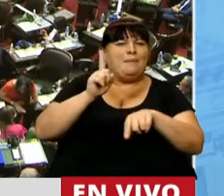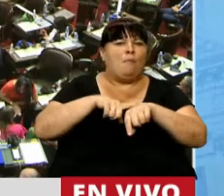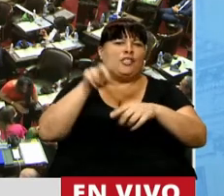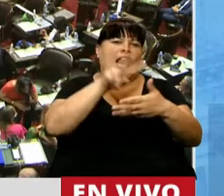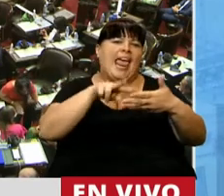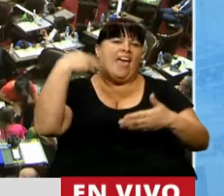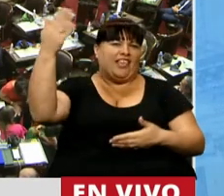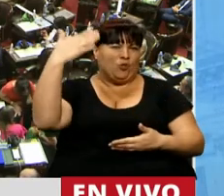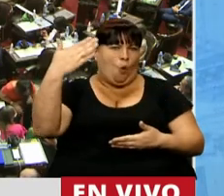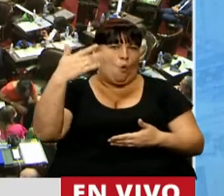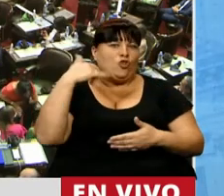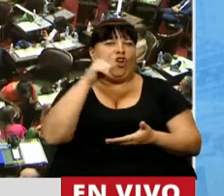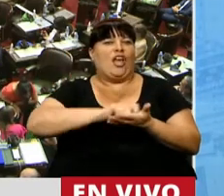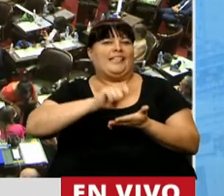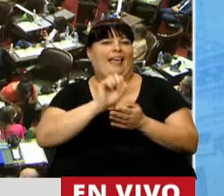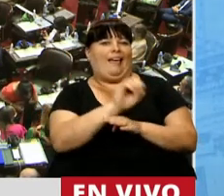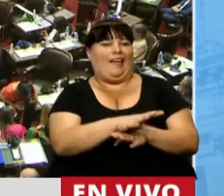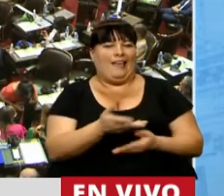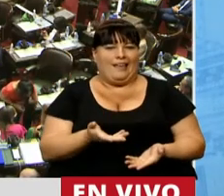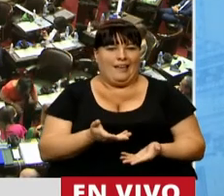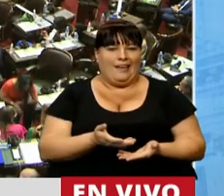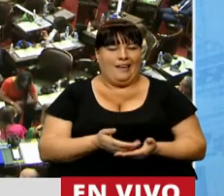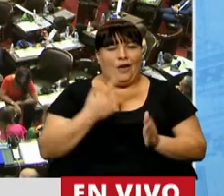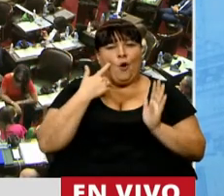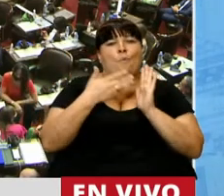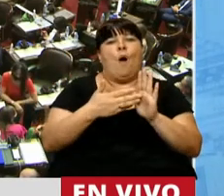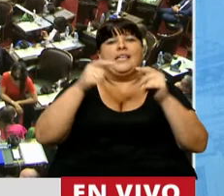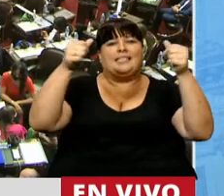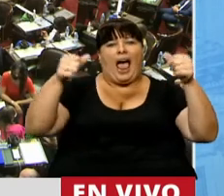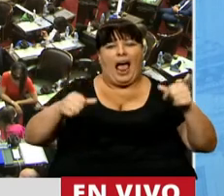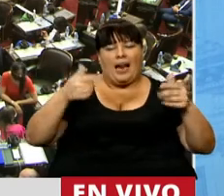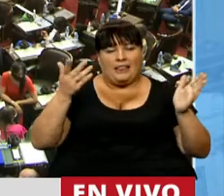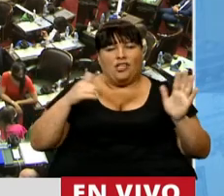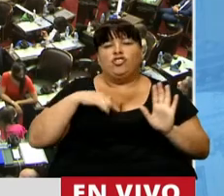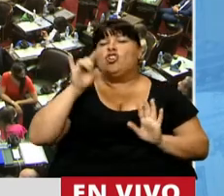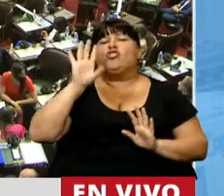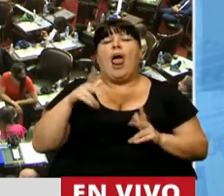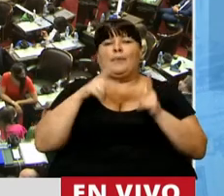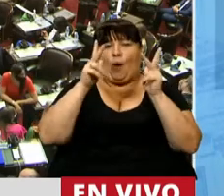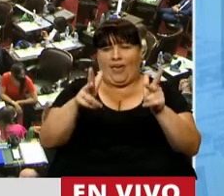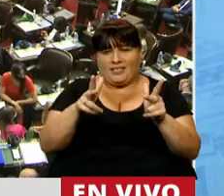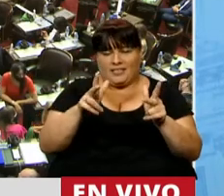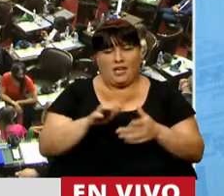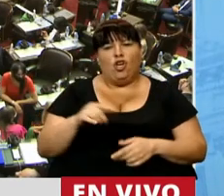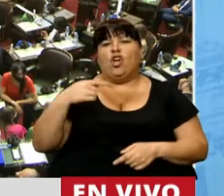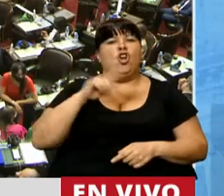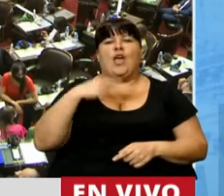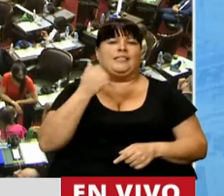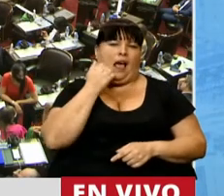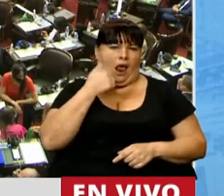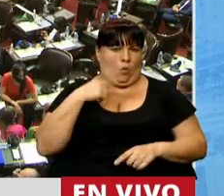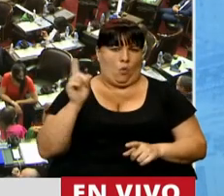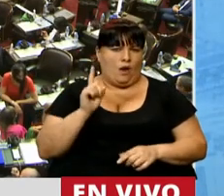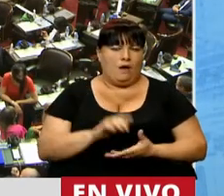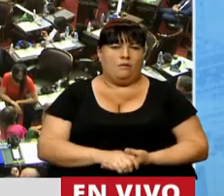leía un discurso que le estaban escribiendo, y mostraba algunas láminas. Yo simplemente le quiero decir, presidente, yo no soy un carácter.